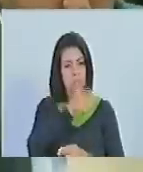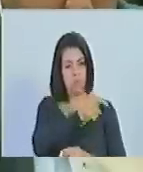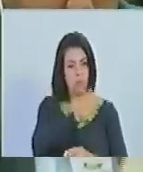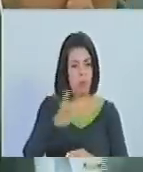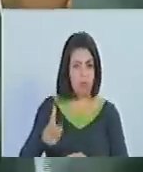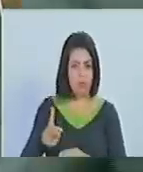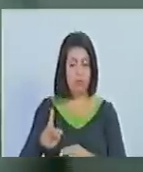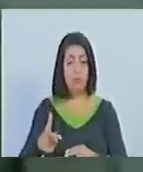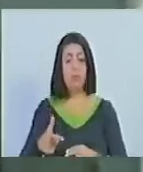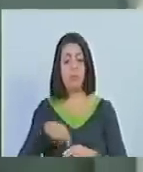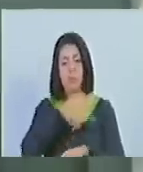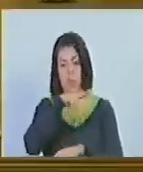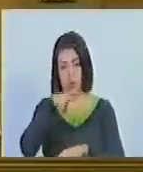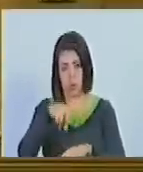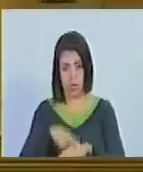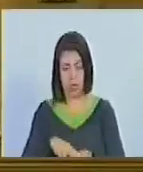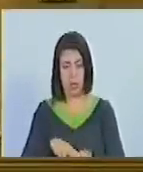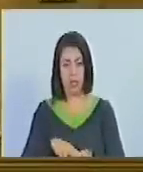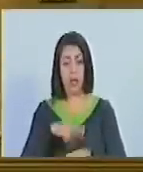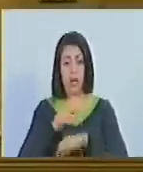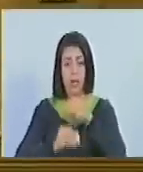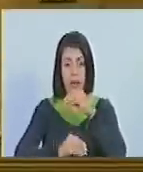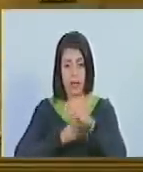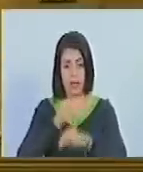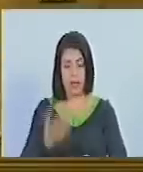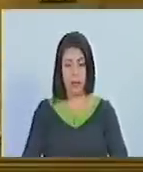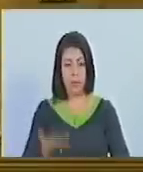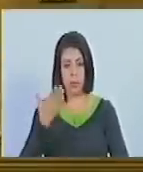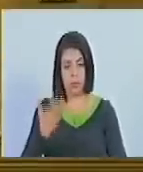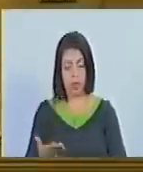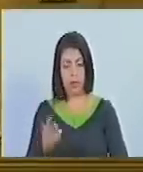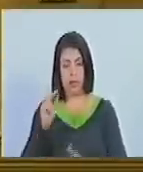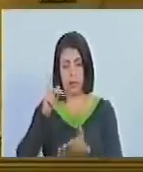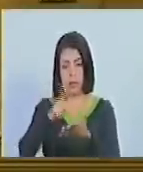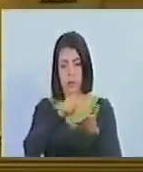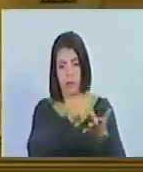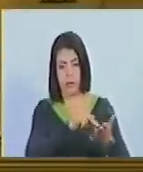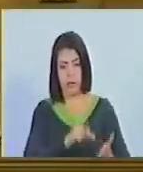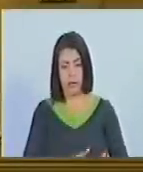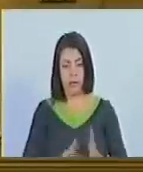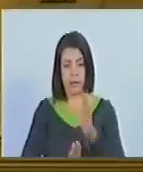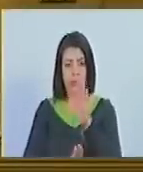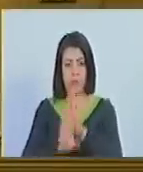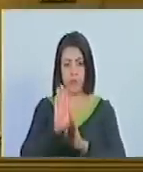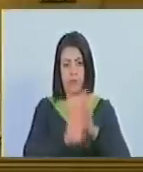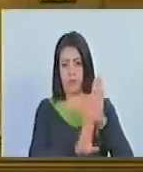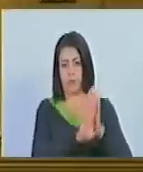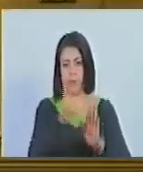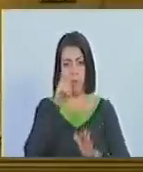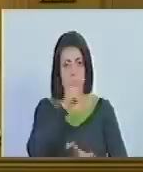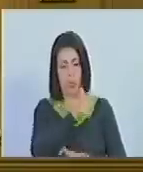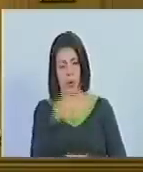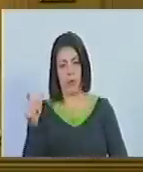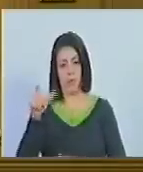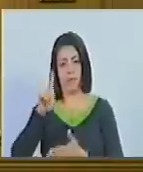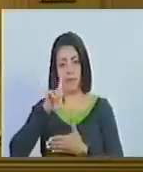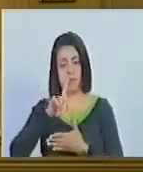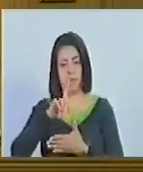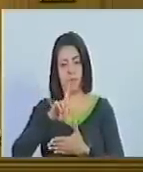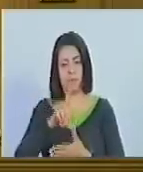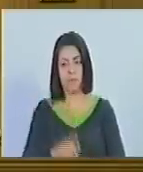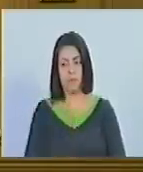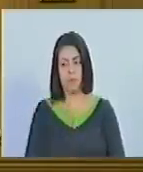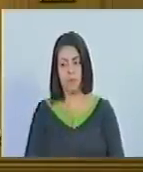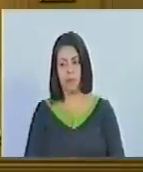y riquezas naturales jugaría un rol preponderante para el desarrollo de los pueblos de América Latina